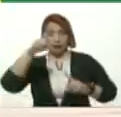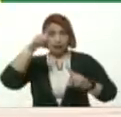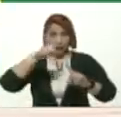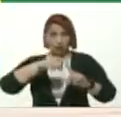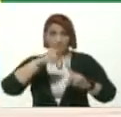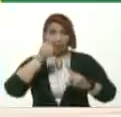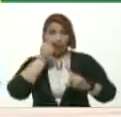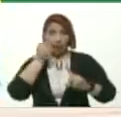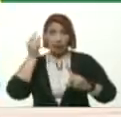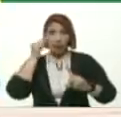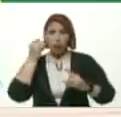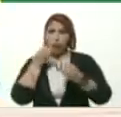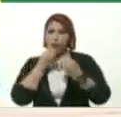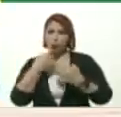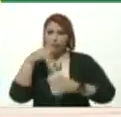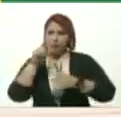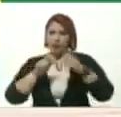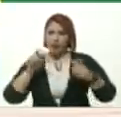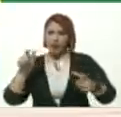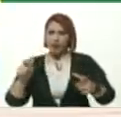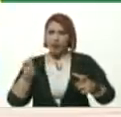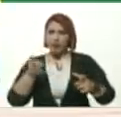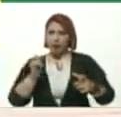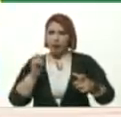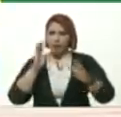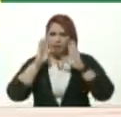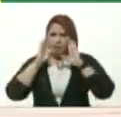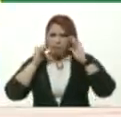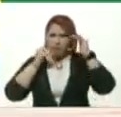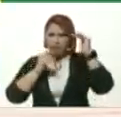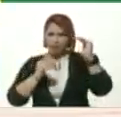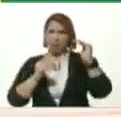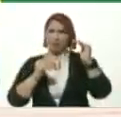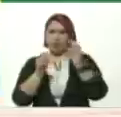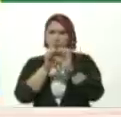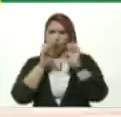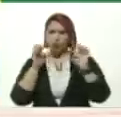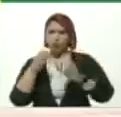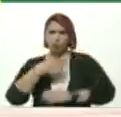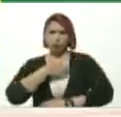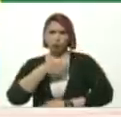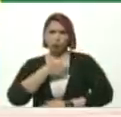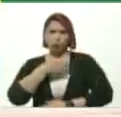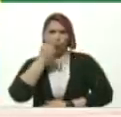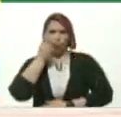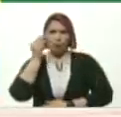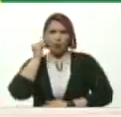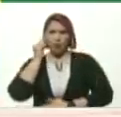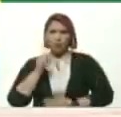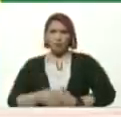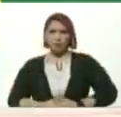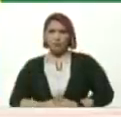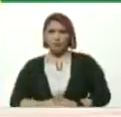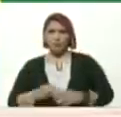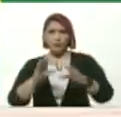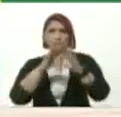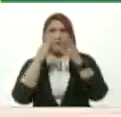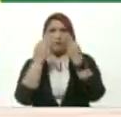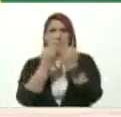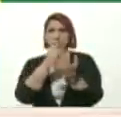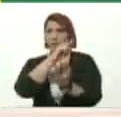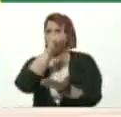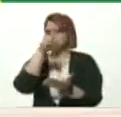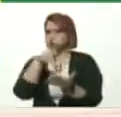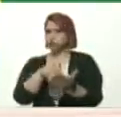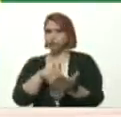tías Buena gente Que están pendientes De la educación De su sobrino Y su sobrina A la familia En general